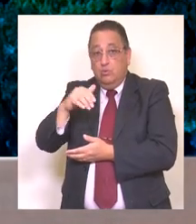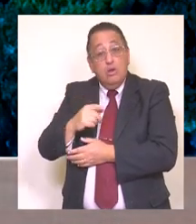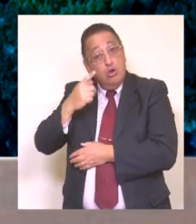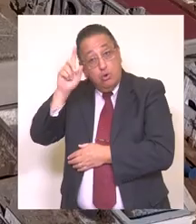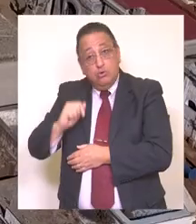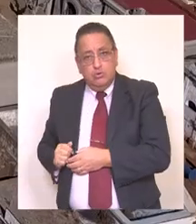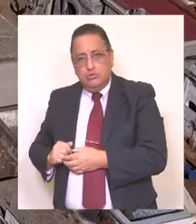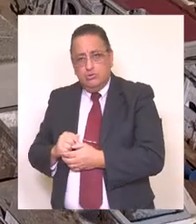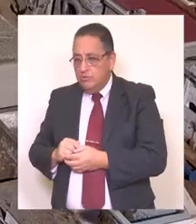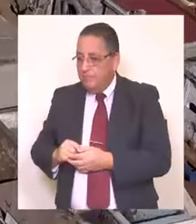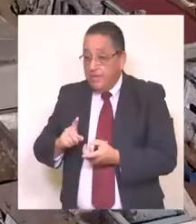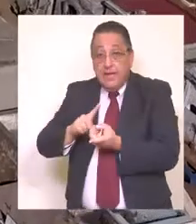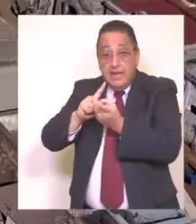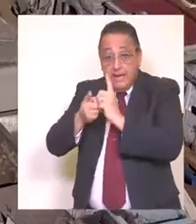pesos.